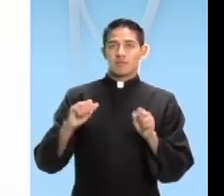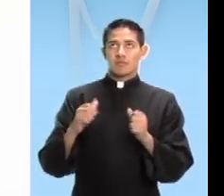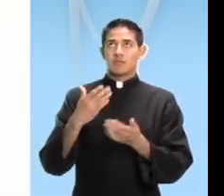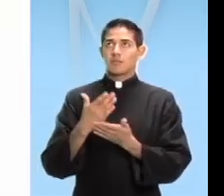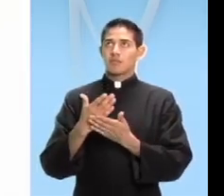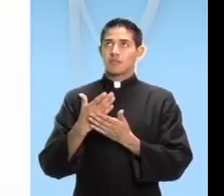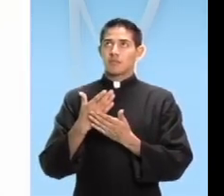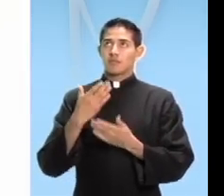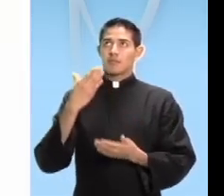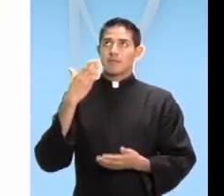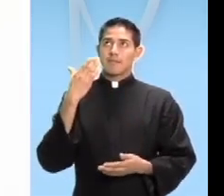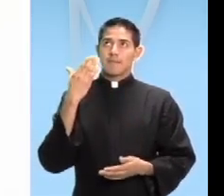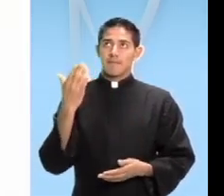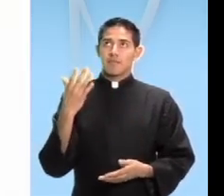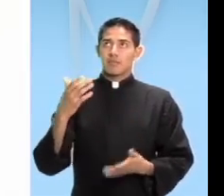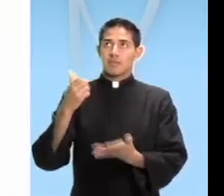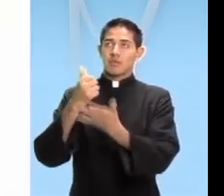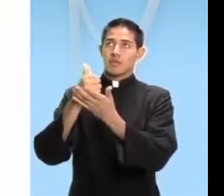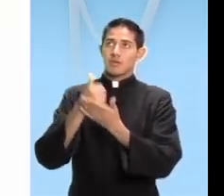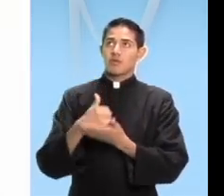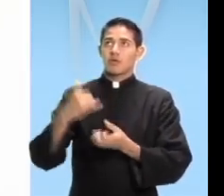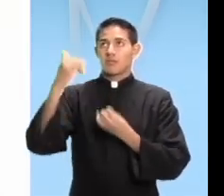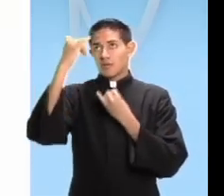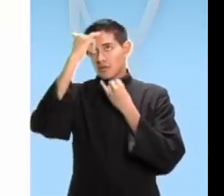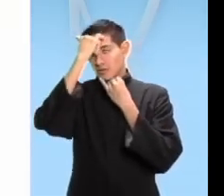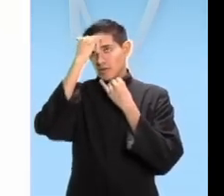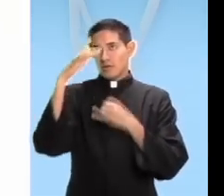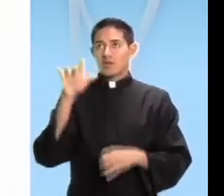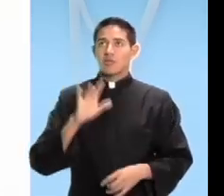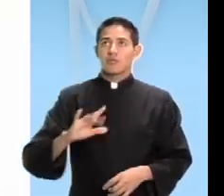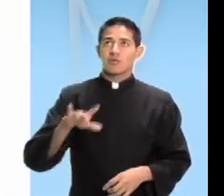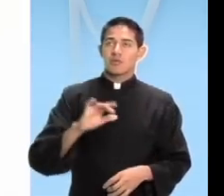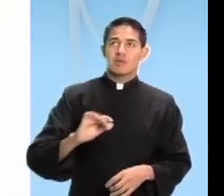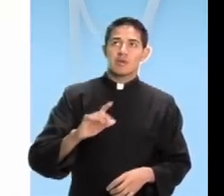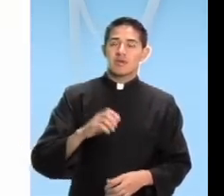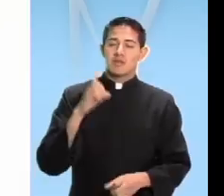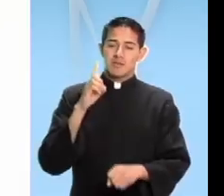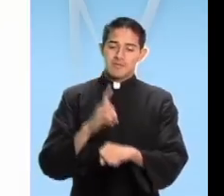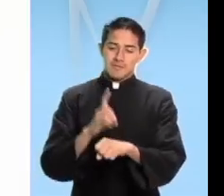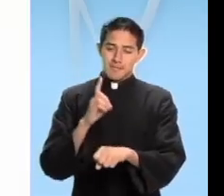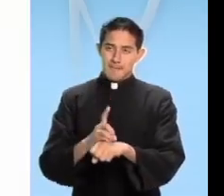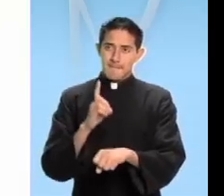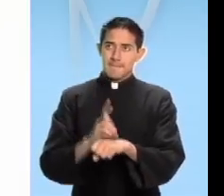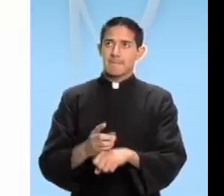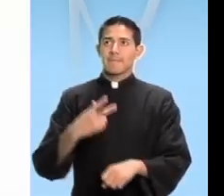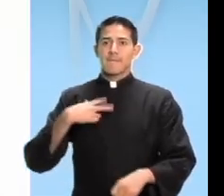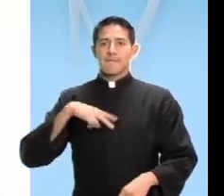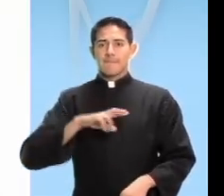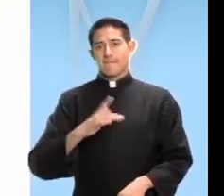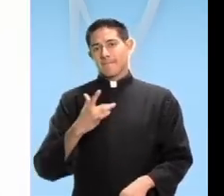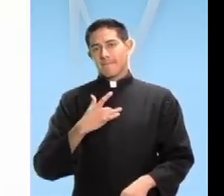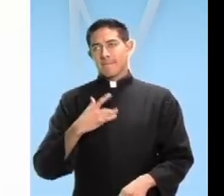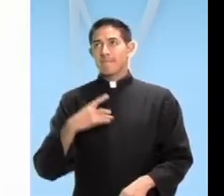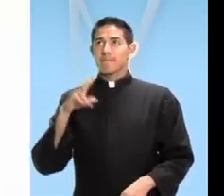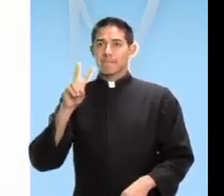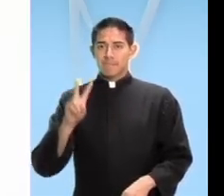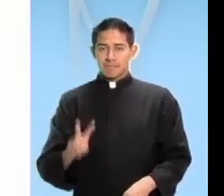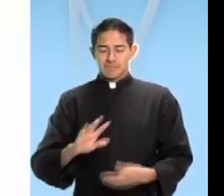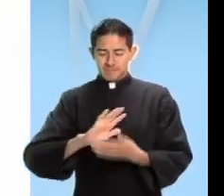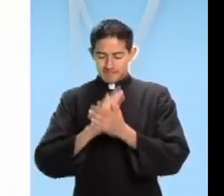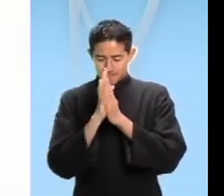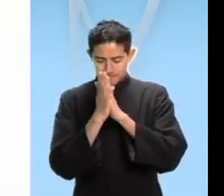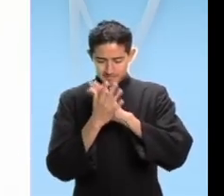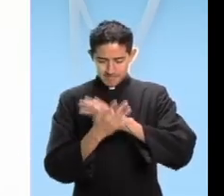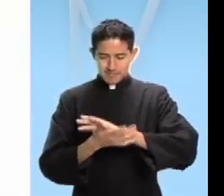arrepentirnos, a buscarte personalmente, ya que nuestro corazón realmente se convierta a ti.